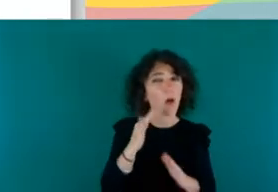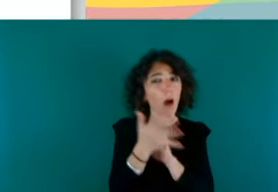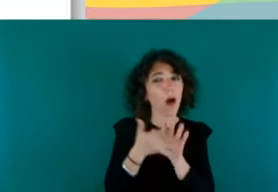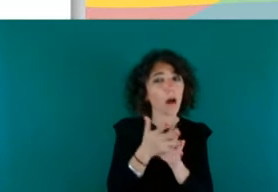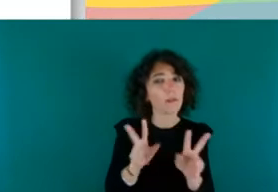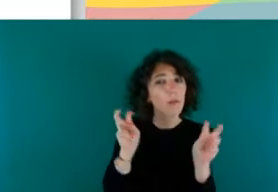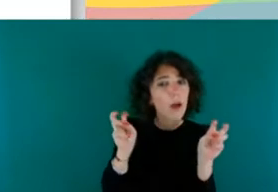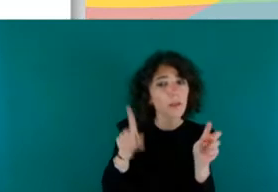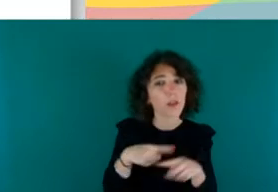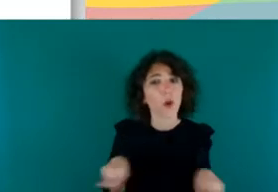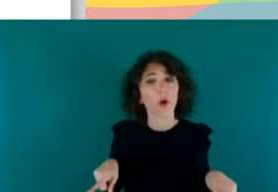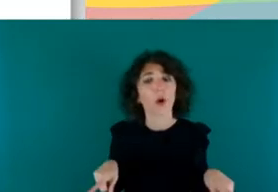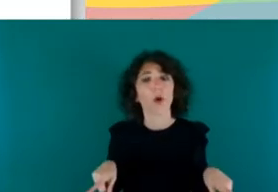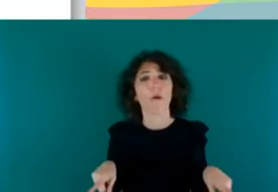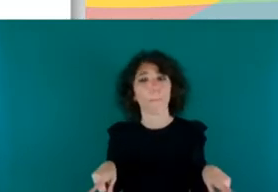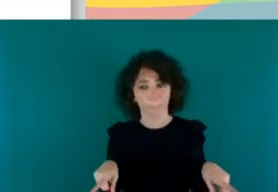Vale.